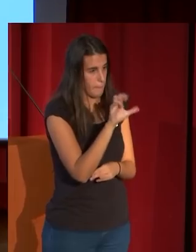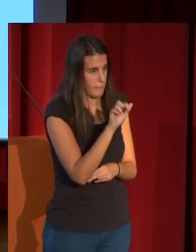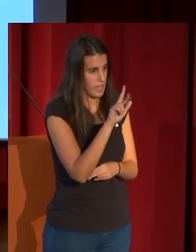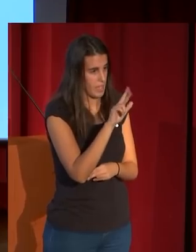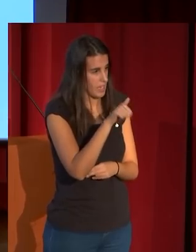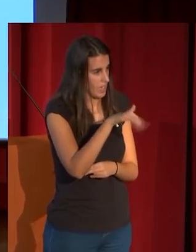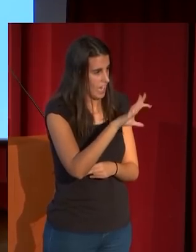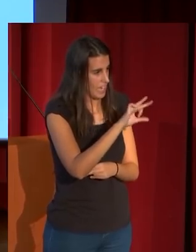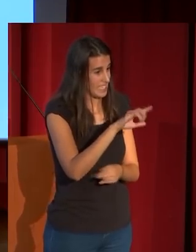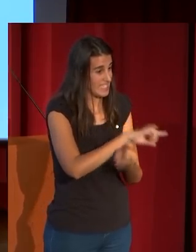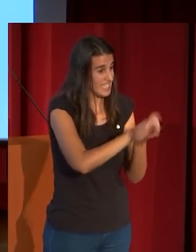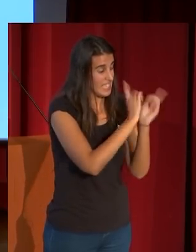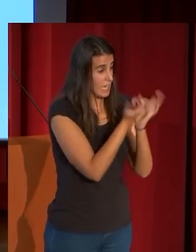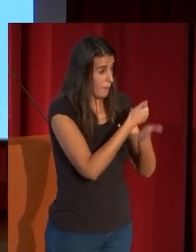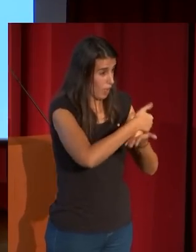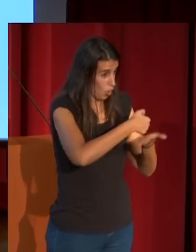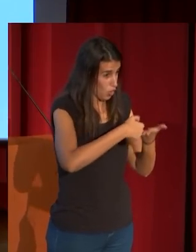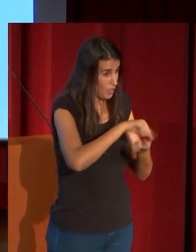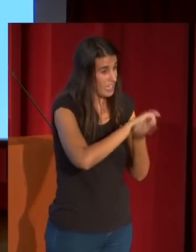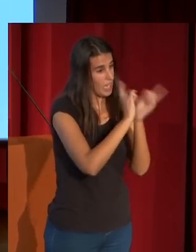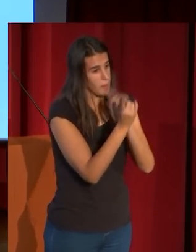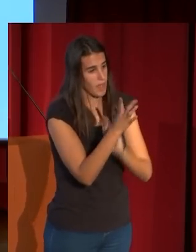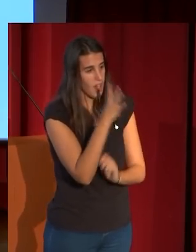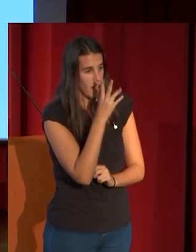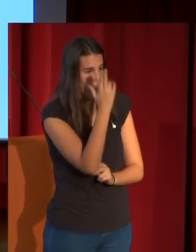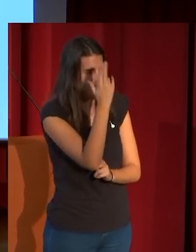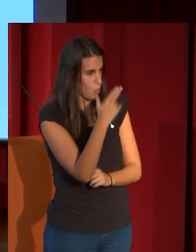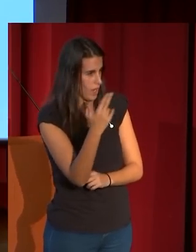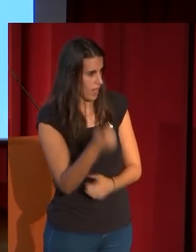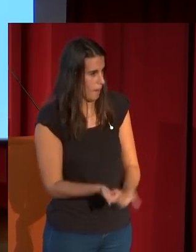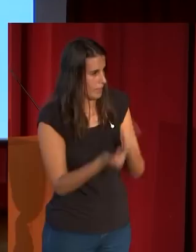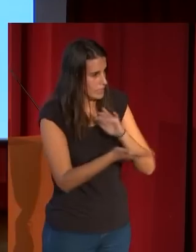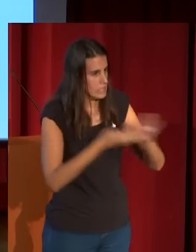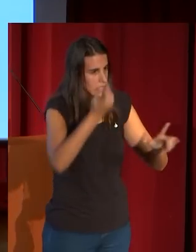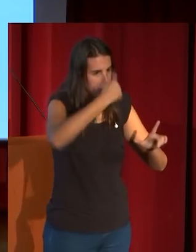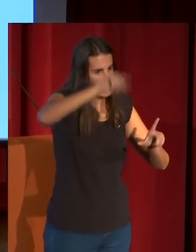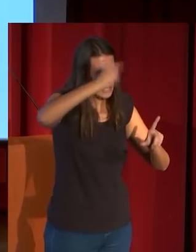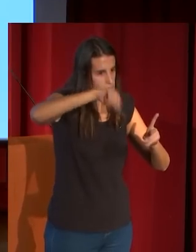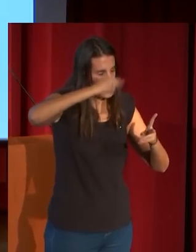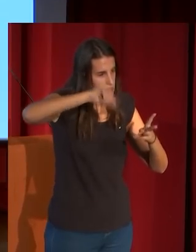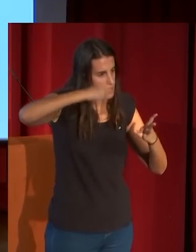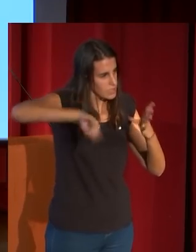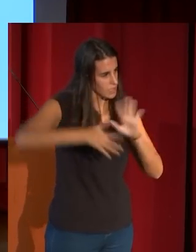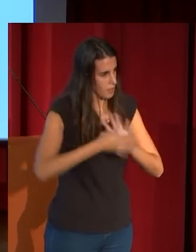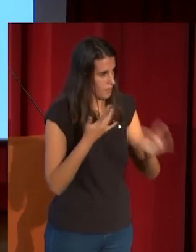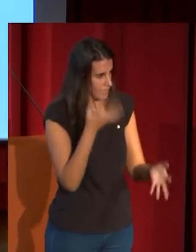diferente, la acuarela, mucho más fresca, mucho más suelta y mucho más fluida, como ven, y lo hace de modo maestro,